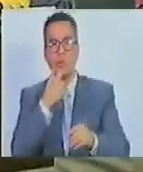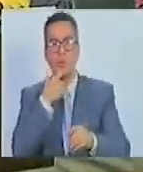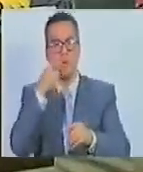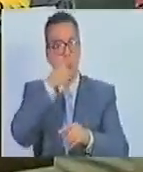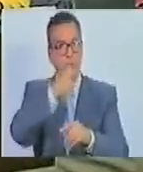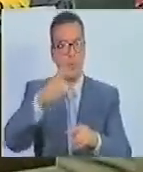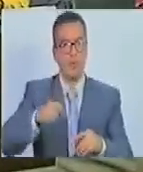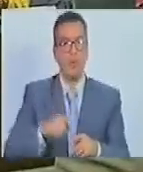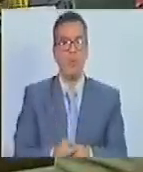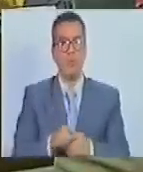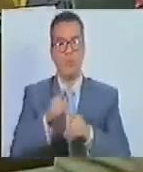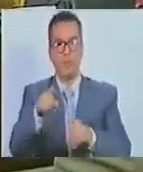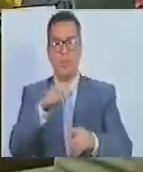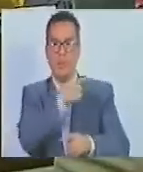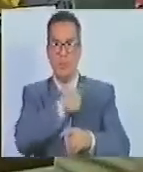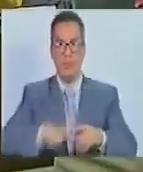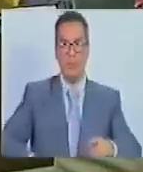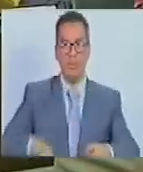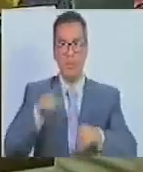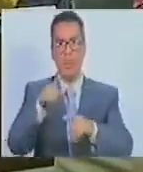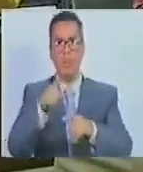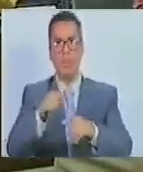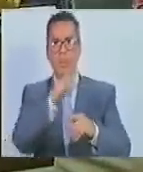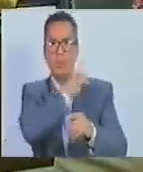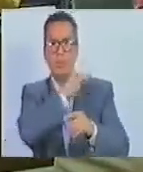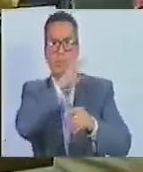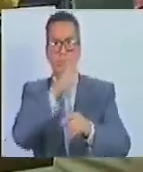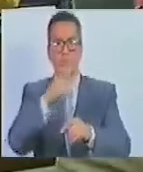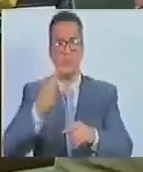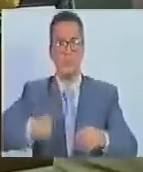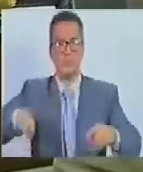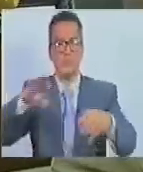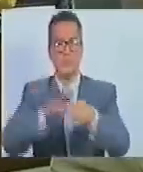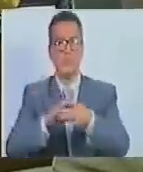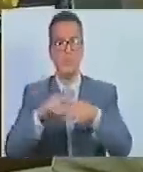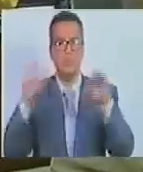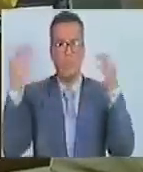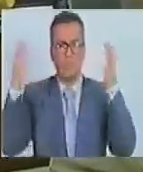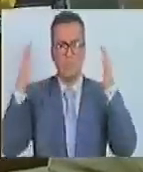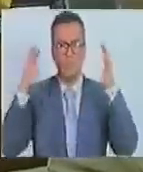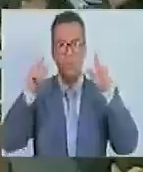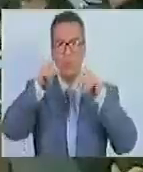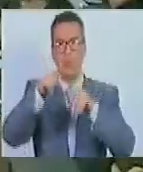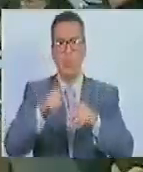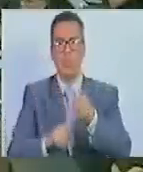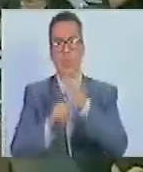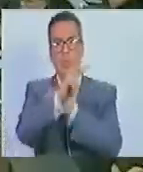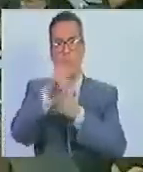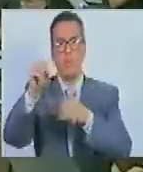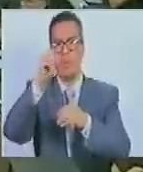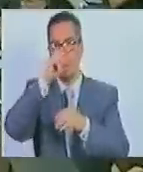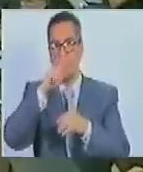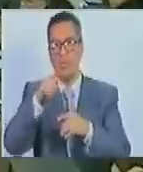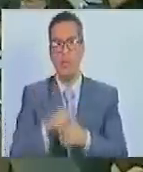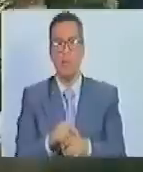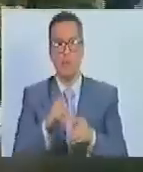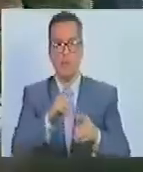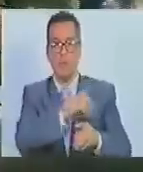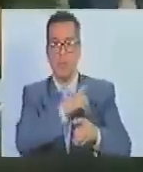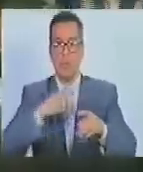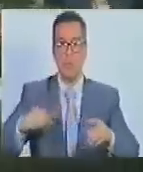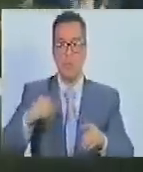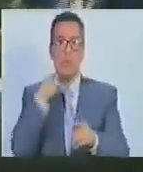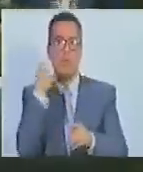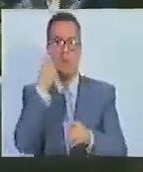pueblo. Así pues, presidente, junta directiva, que nos unimos y aplaudimos estos 20 años y que le deseamos